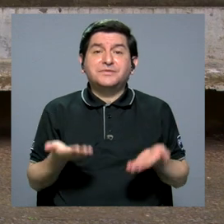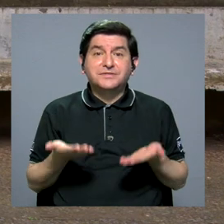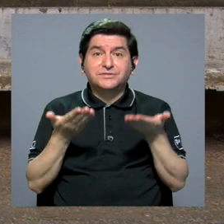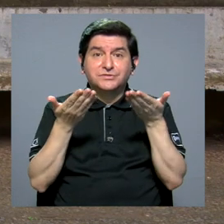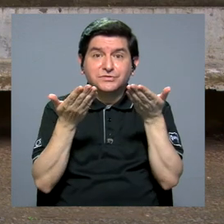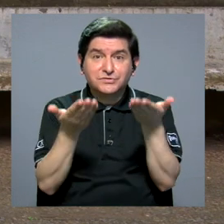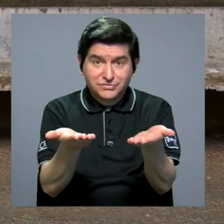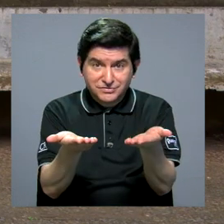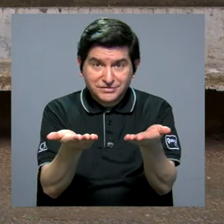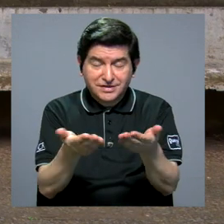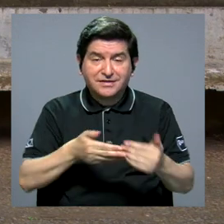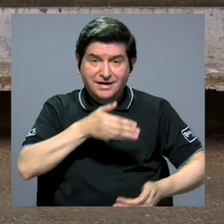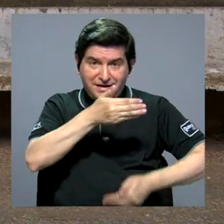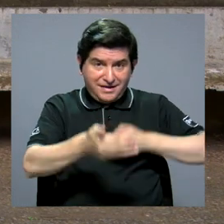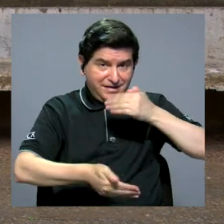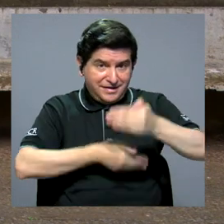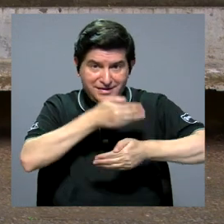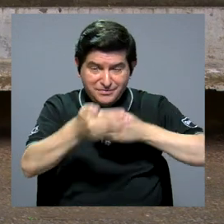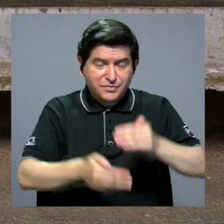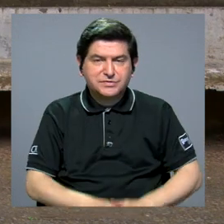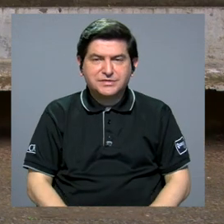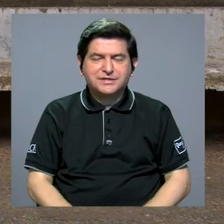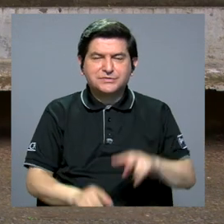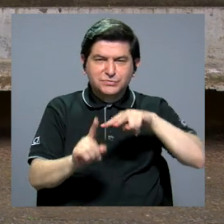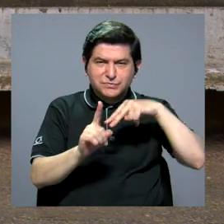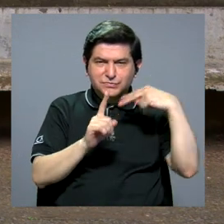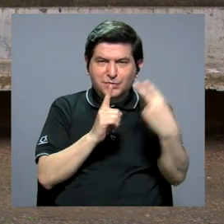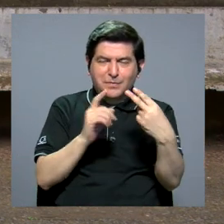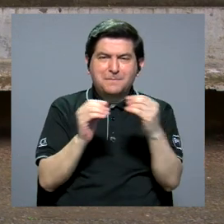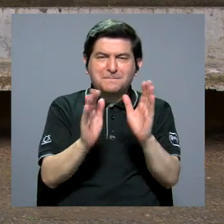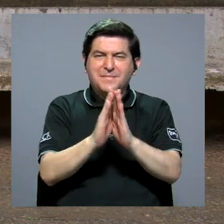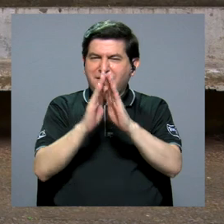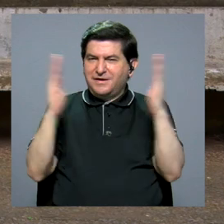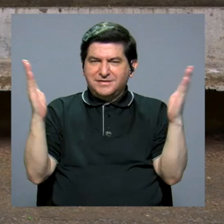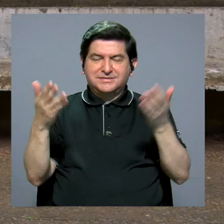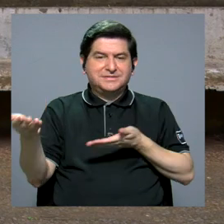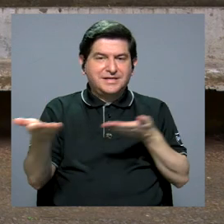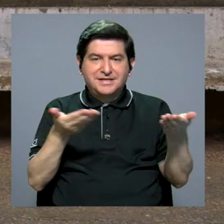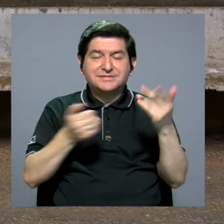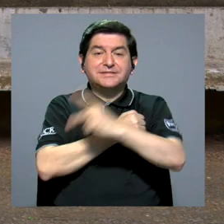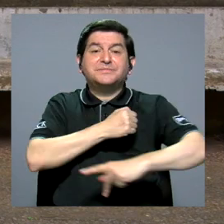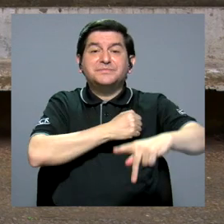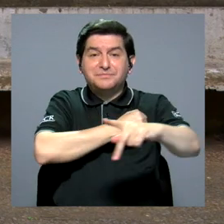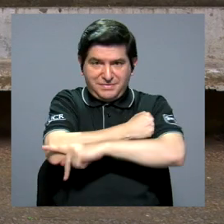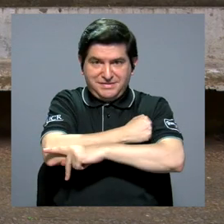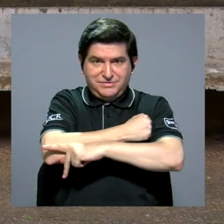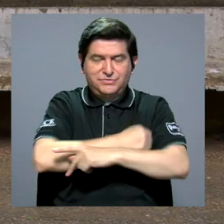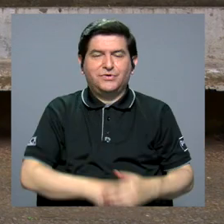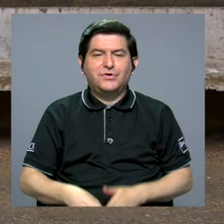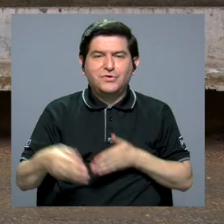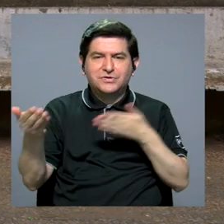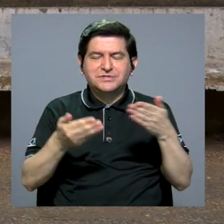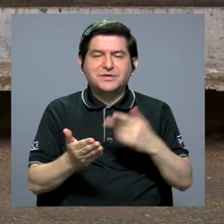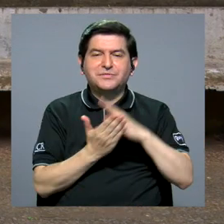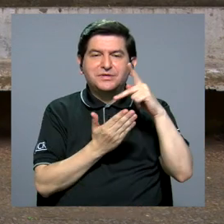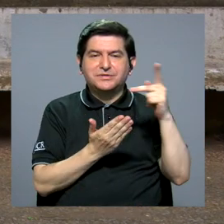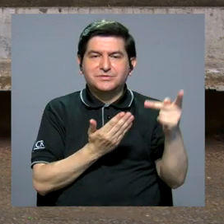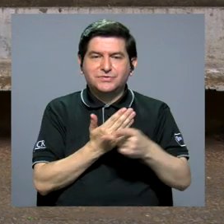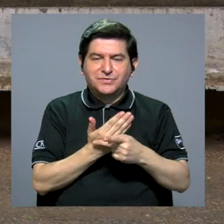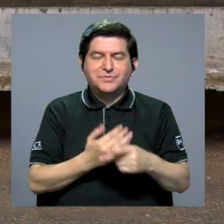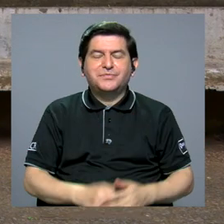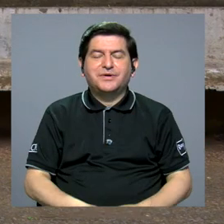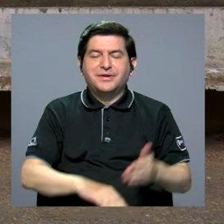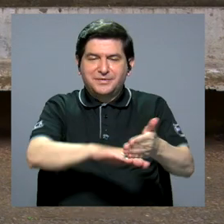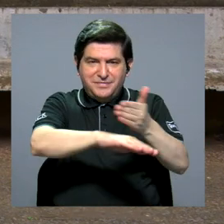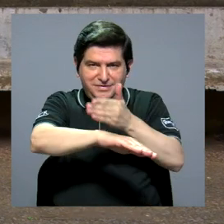ese proceso, hay que verlo de una manera más amplia. Es al servicio de un país, al servicio de un progreso que